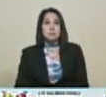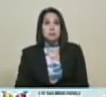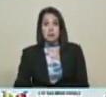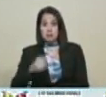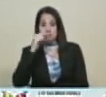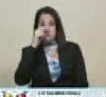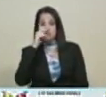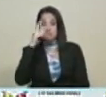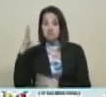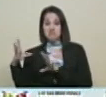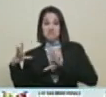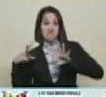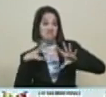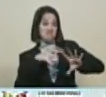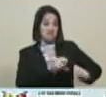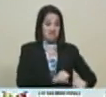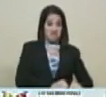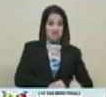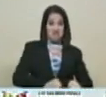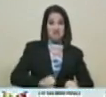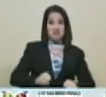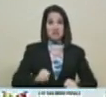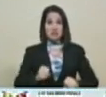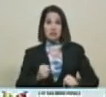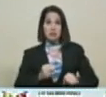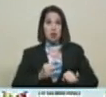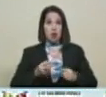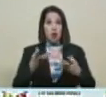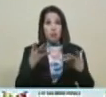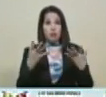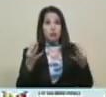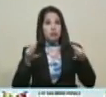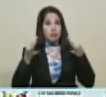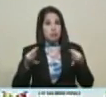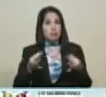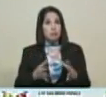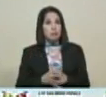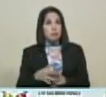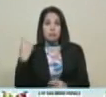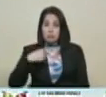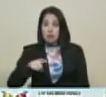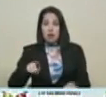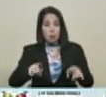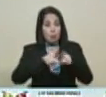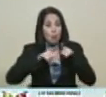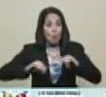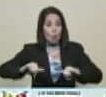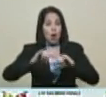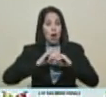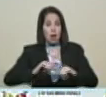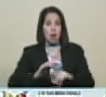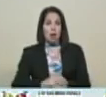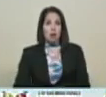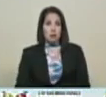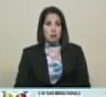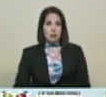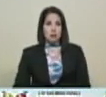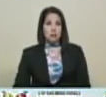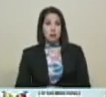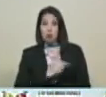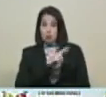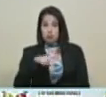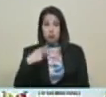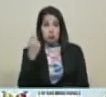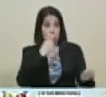Una burguesía, una oligarquía sodomizada. Tenemos. Y entonces, nosotros le